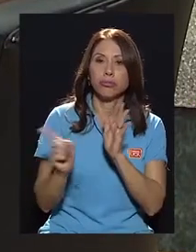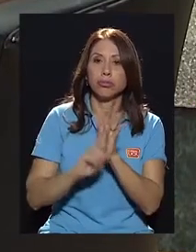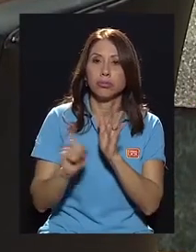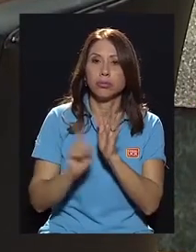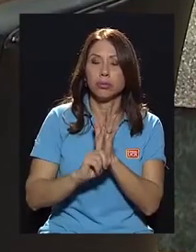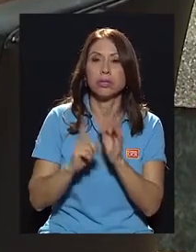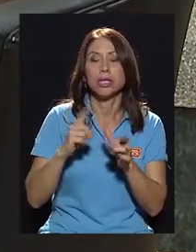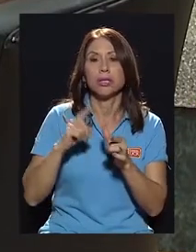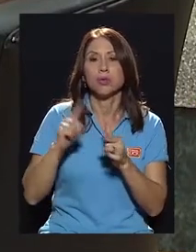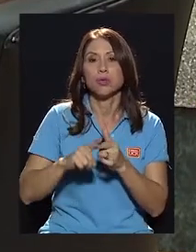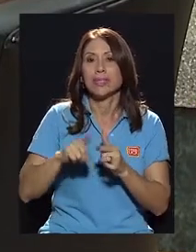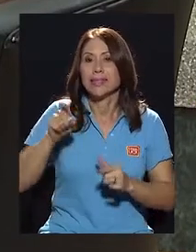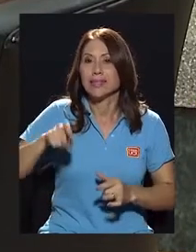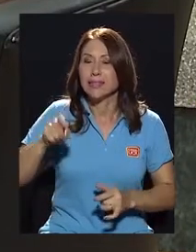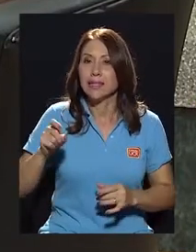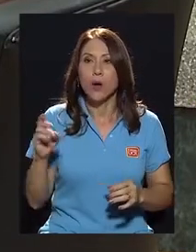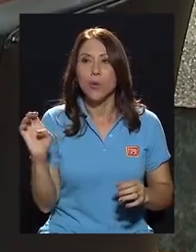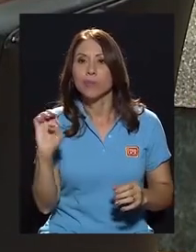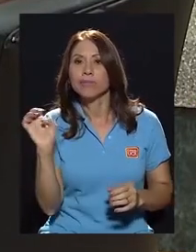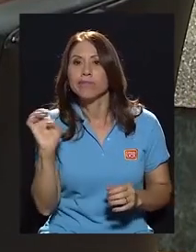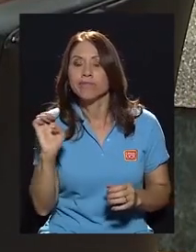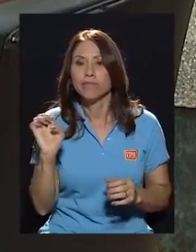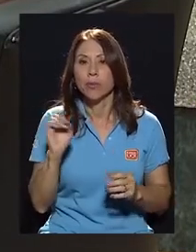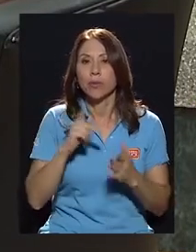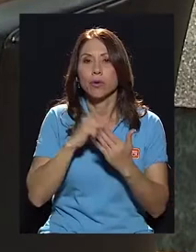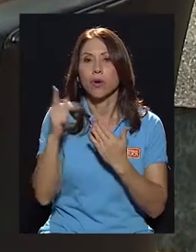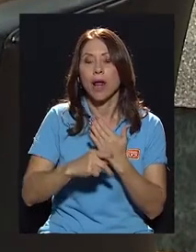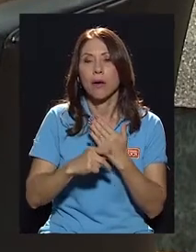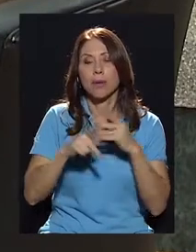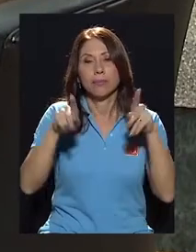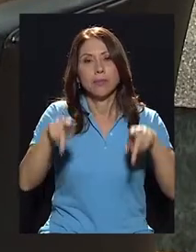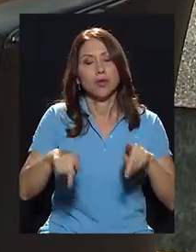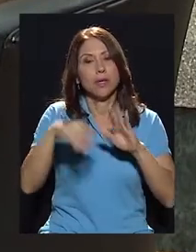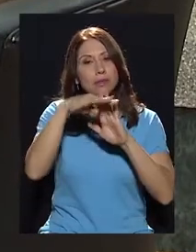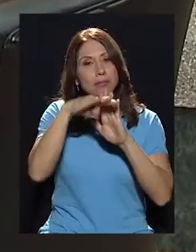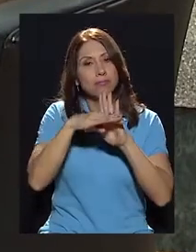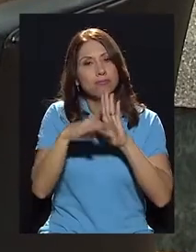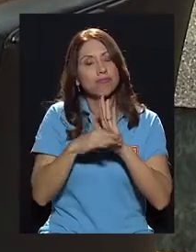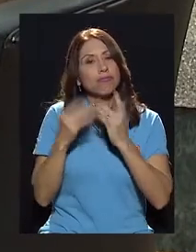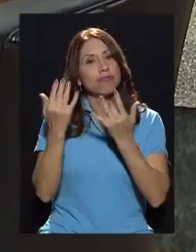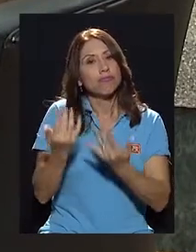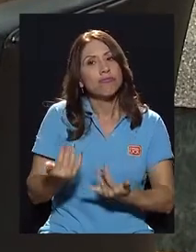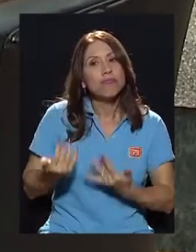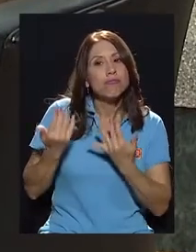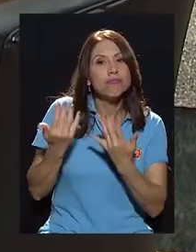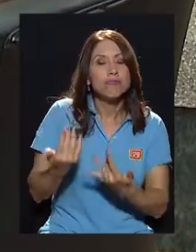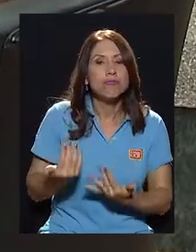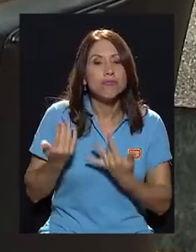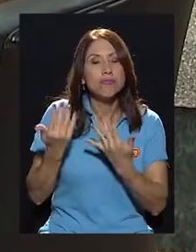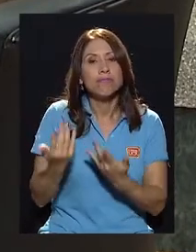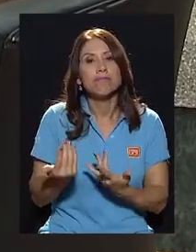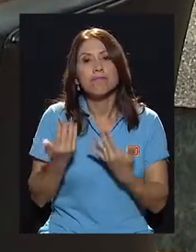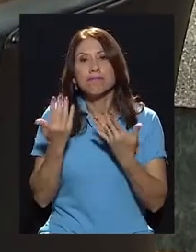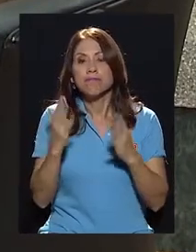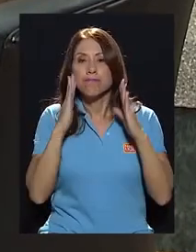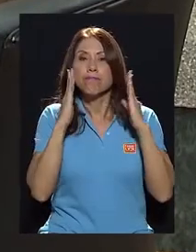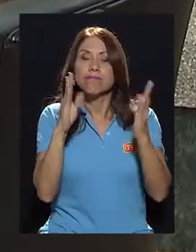Entonces, usted tiene que hacer un programa de listas de espera donde adecúe